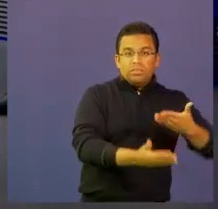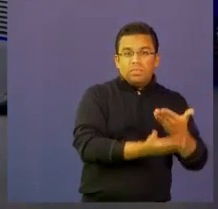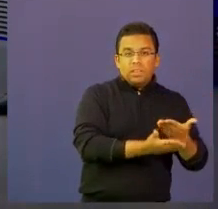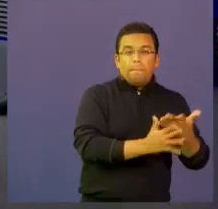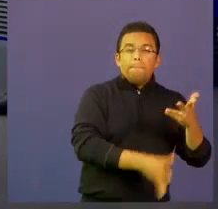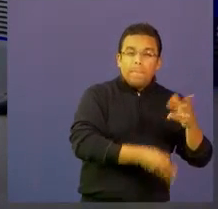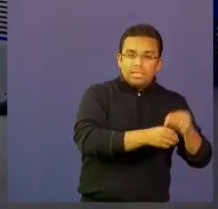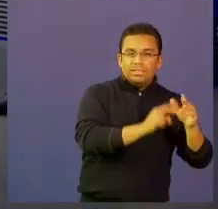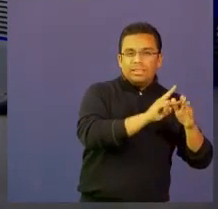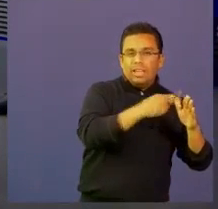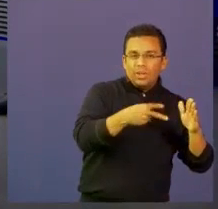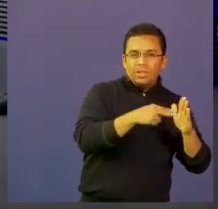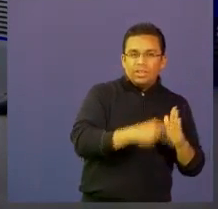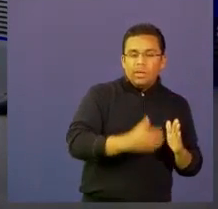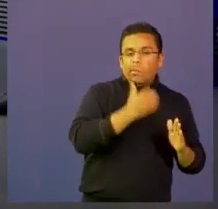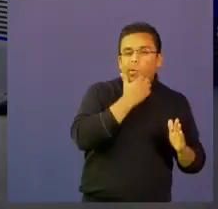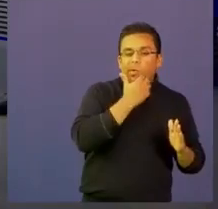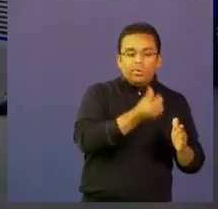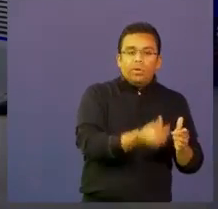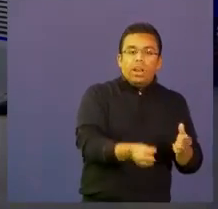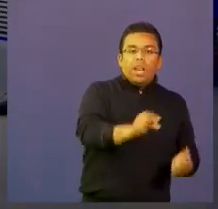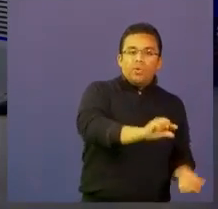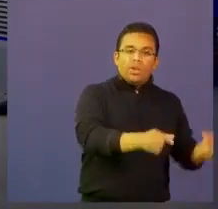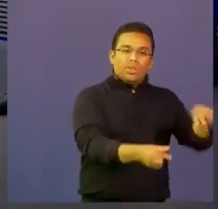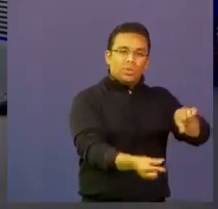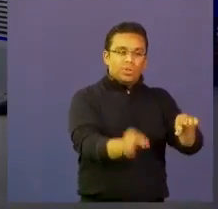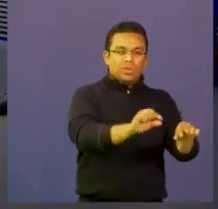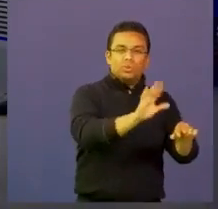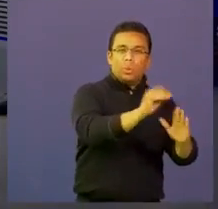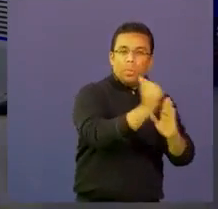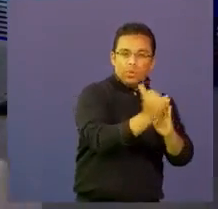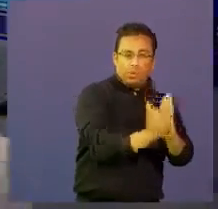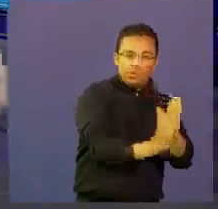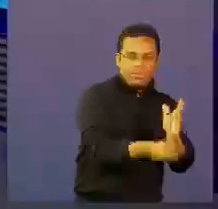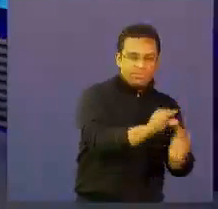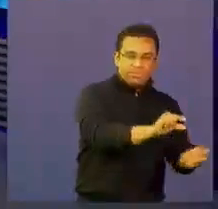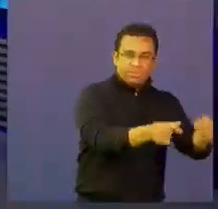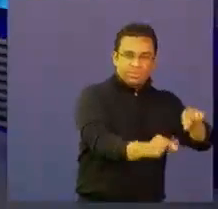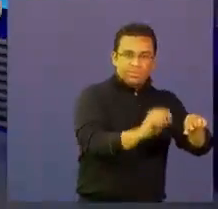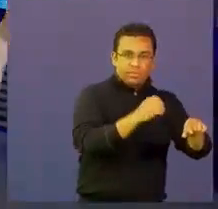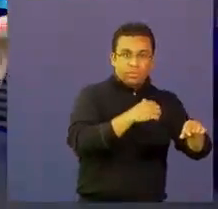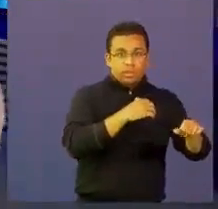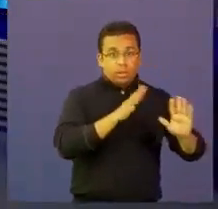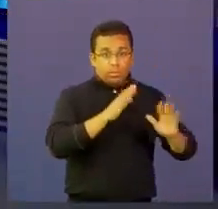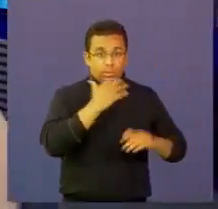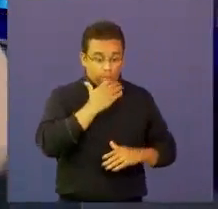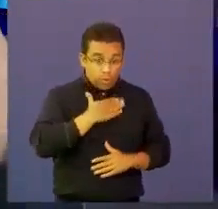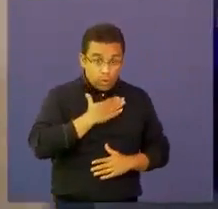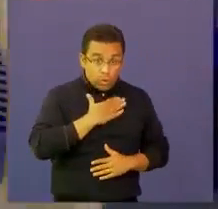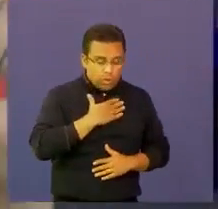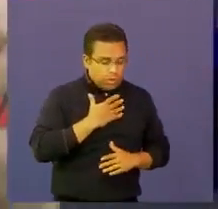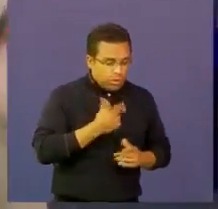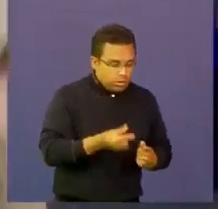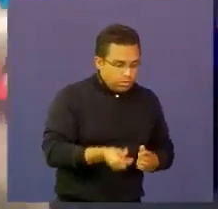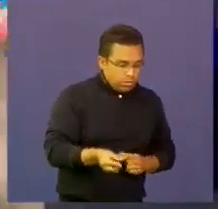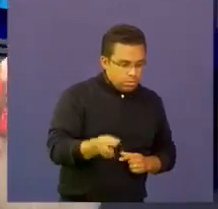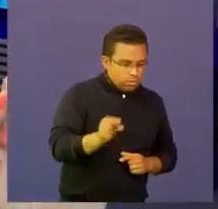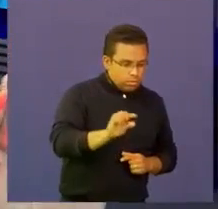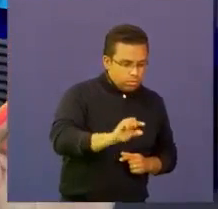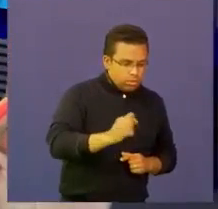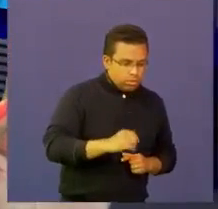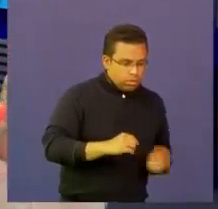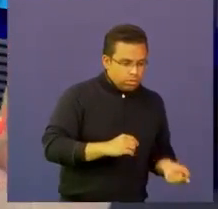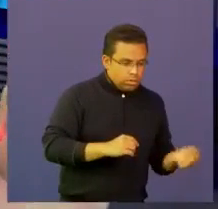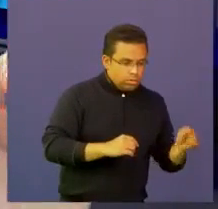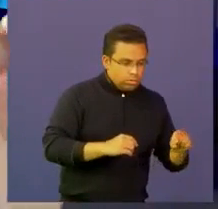tecnológicas, como laboratorios, software especializados, que cuando el chico siente que aprende a usar